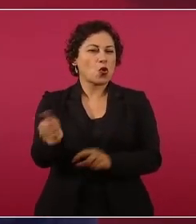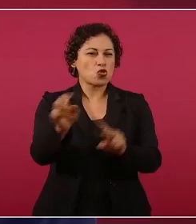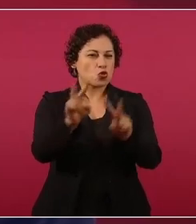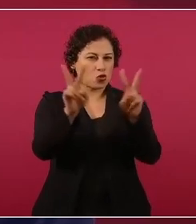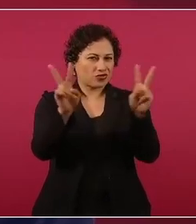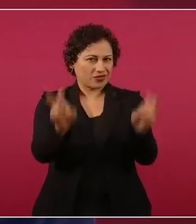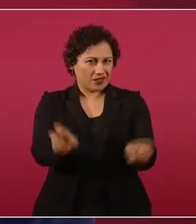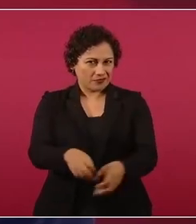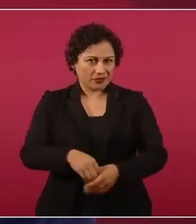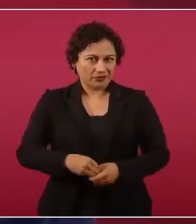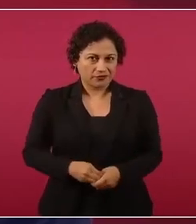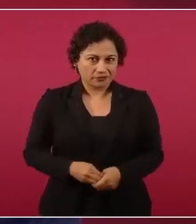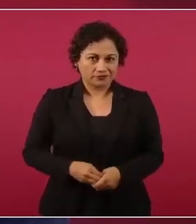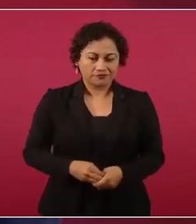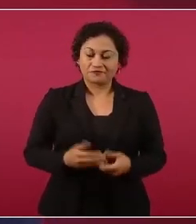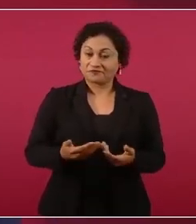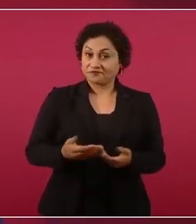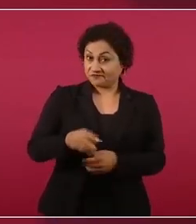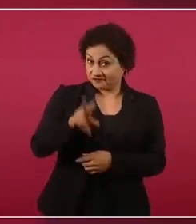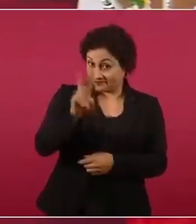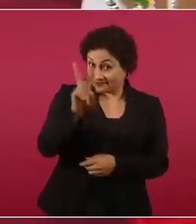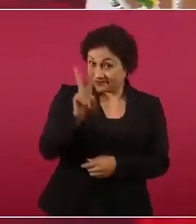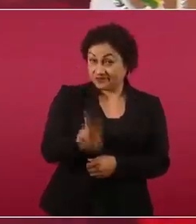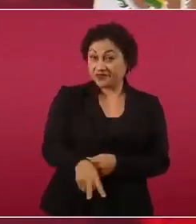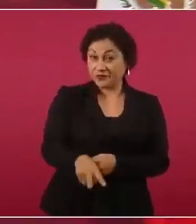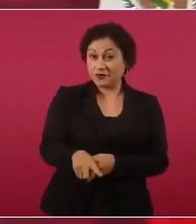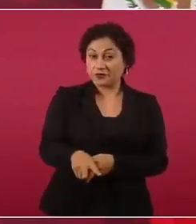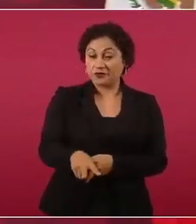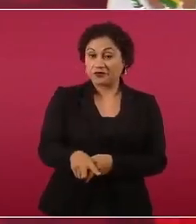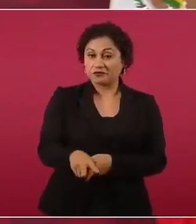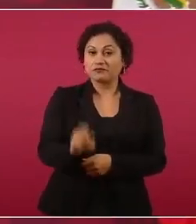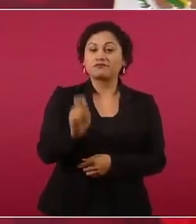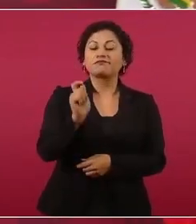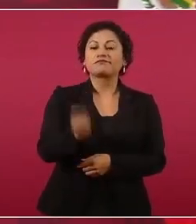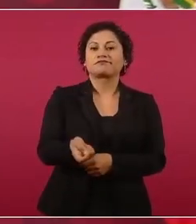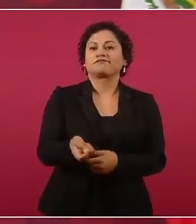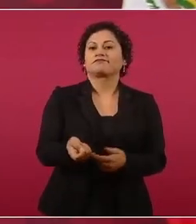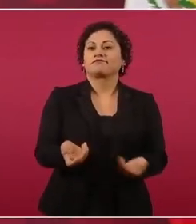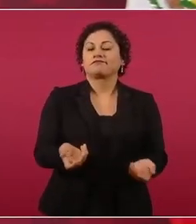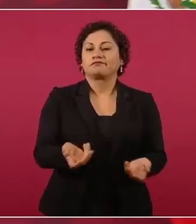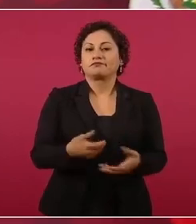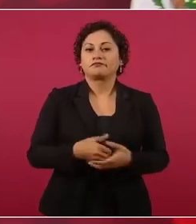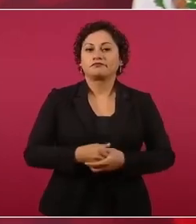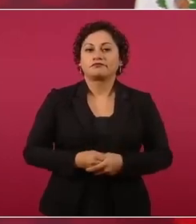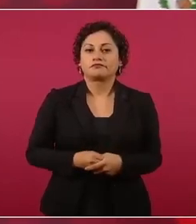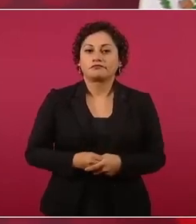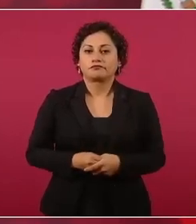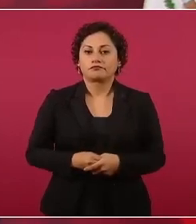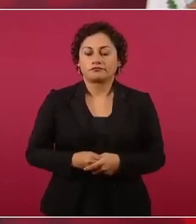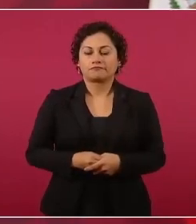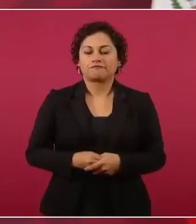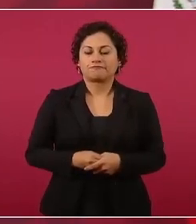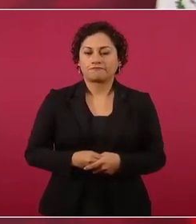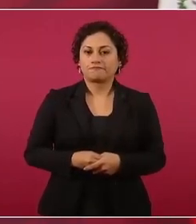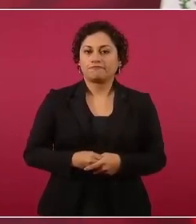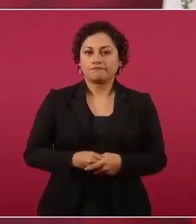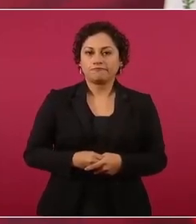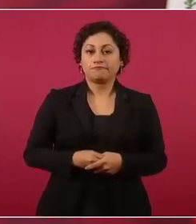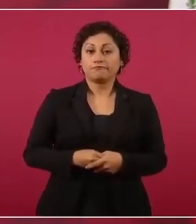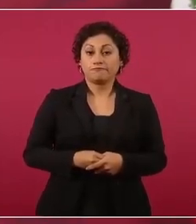En el fondo es el deseo ferviente